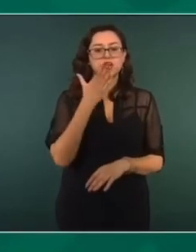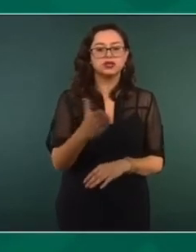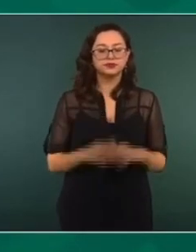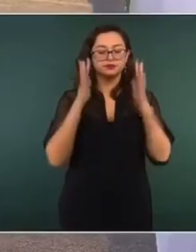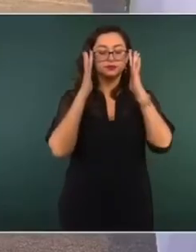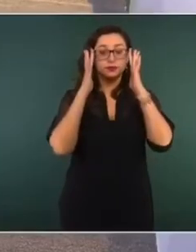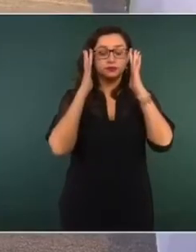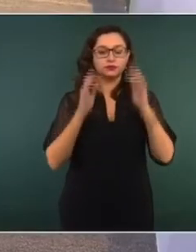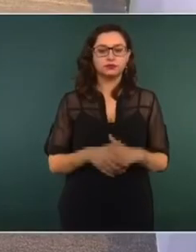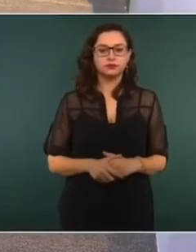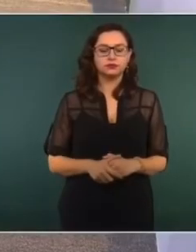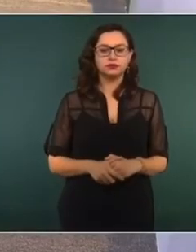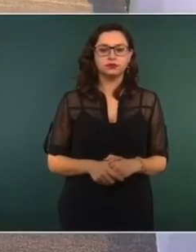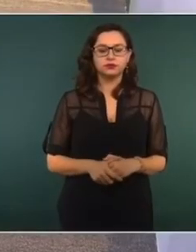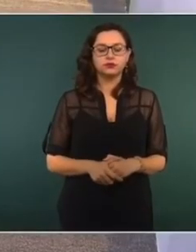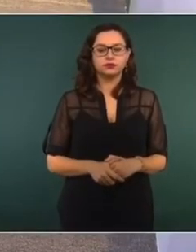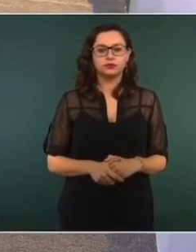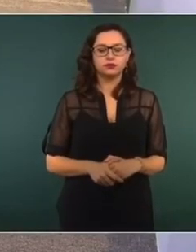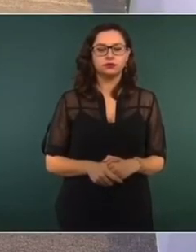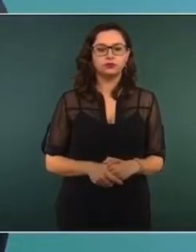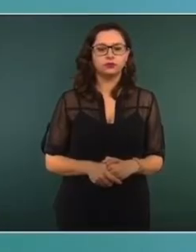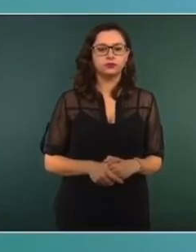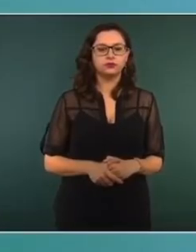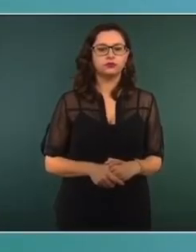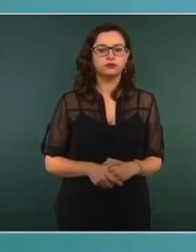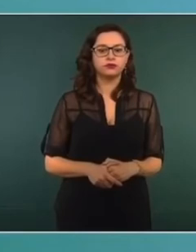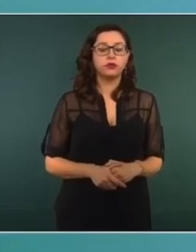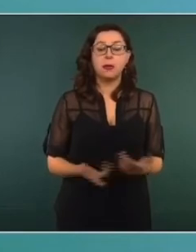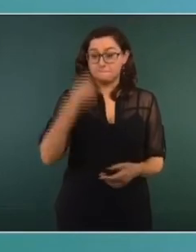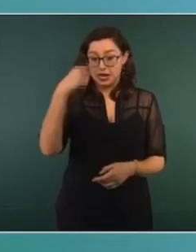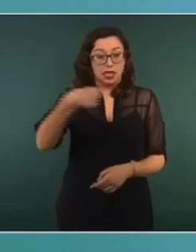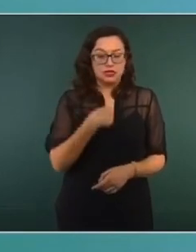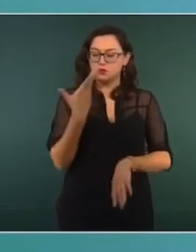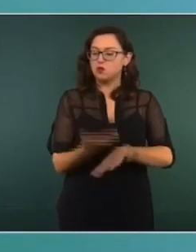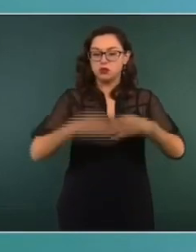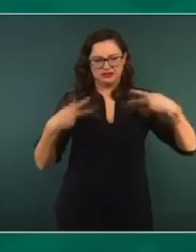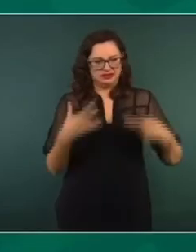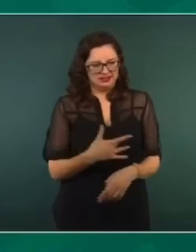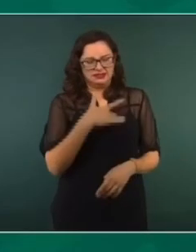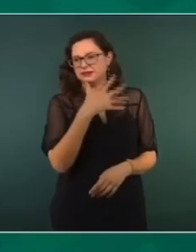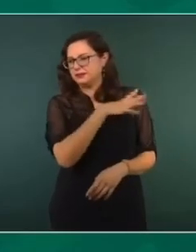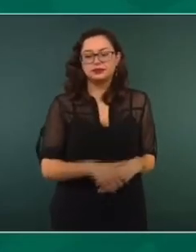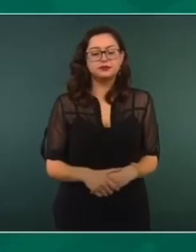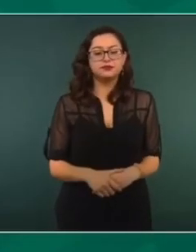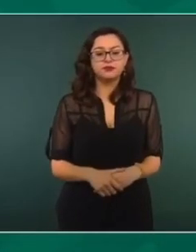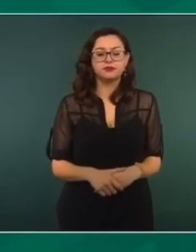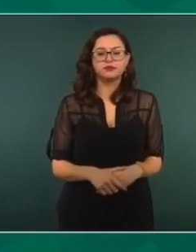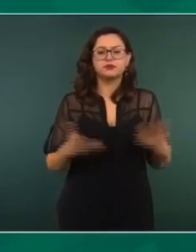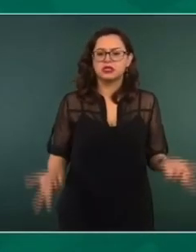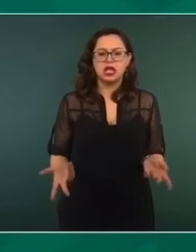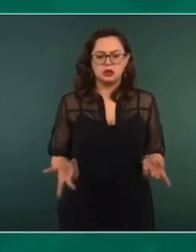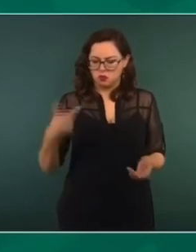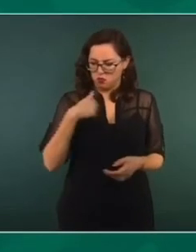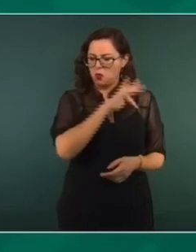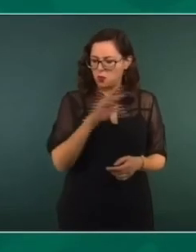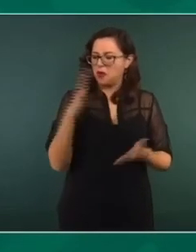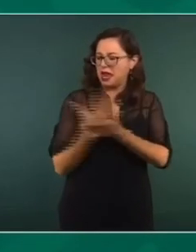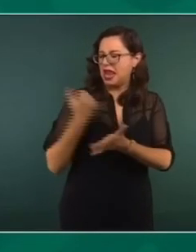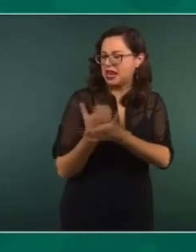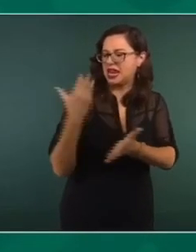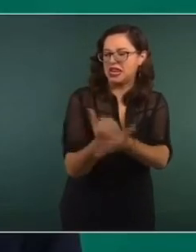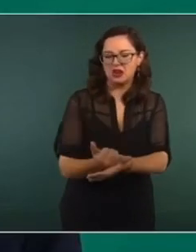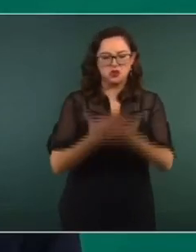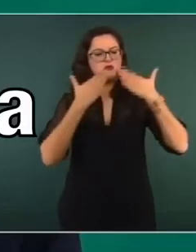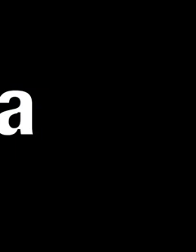sí me importa mucho que se estigmatice la corrupción. Que no se piense que se puede triunfar a toda costa sin escrúpulos